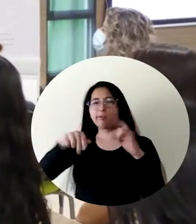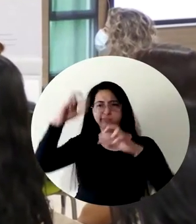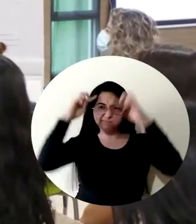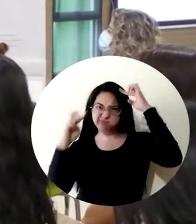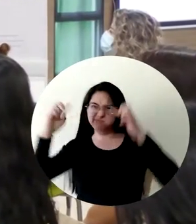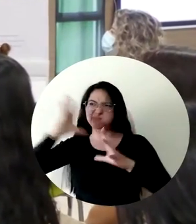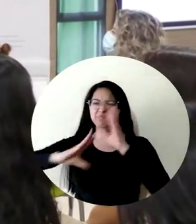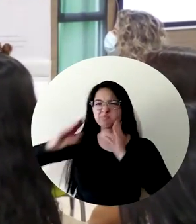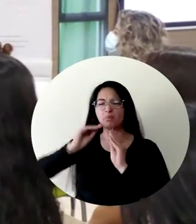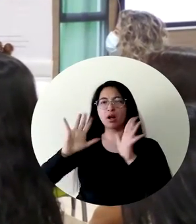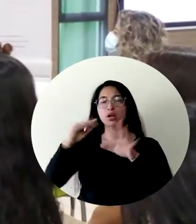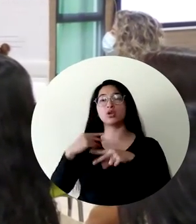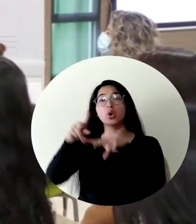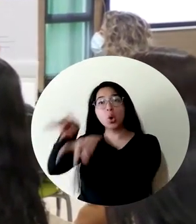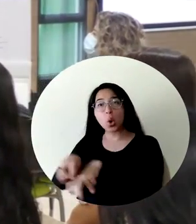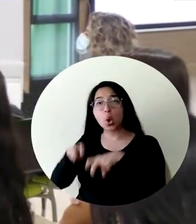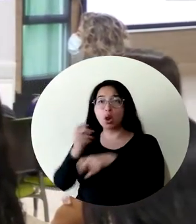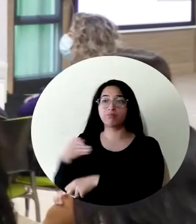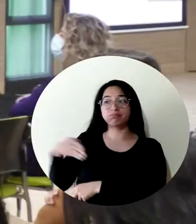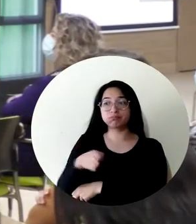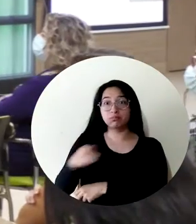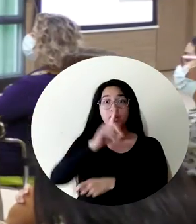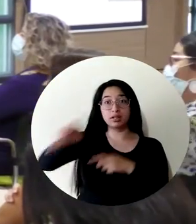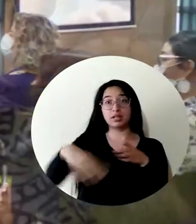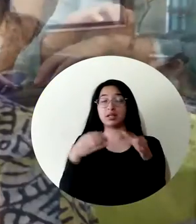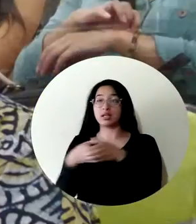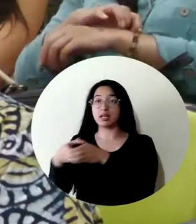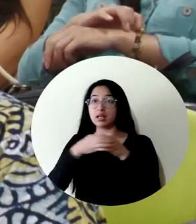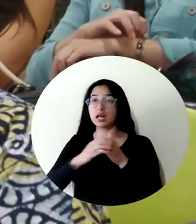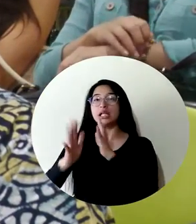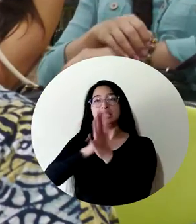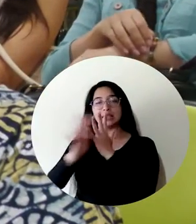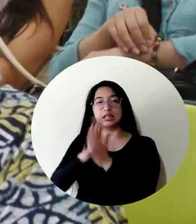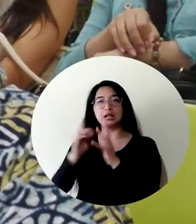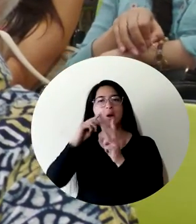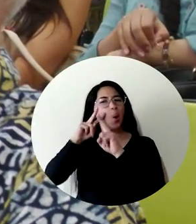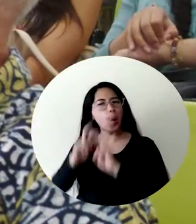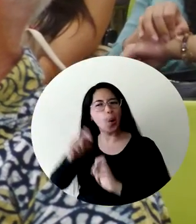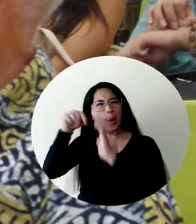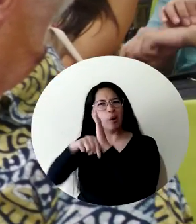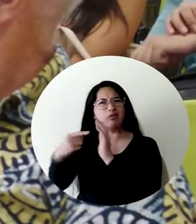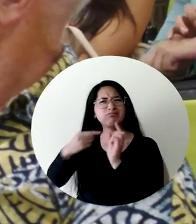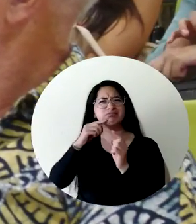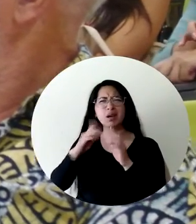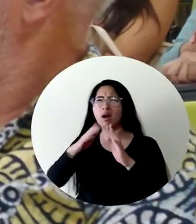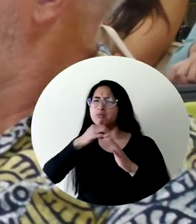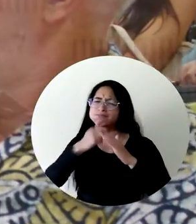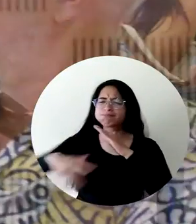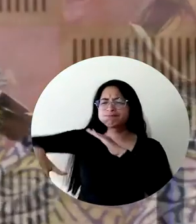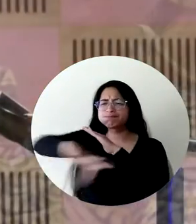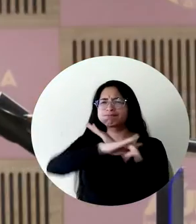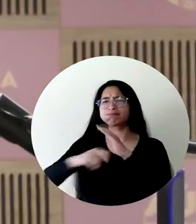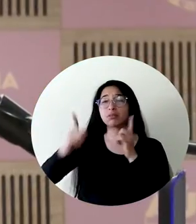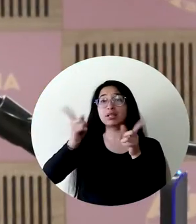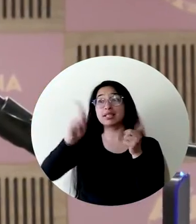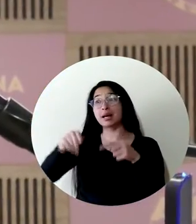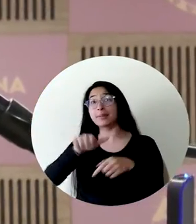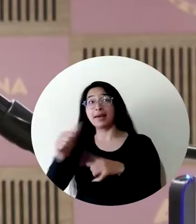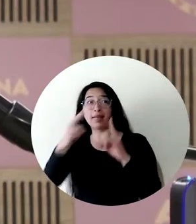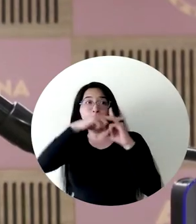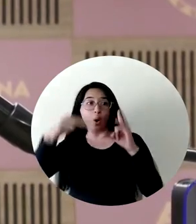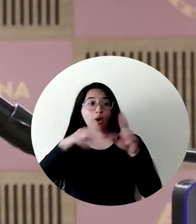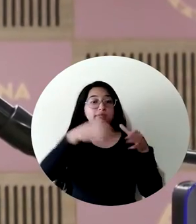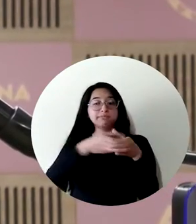investigadores y expertos de la Autoridad Nacional de Acuicultura y Pesca, el Centro Leibniz de Investigación Marina Tropical y la Alma Mater